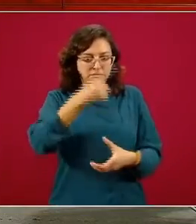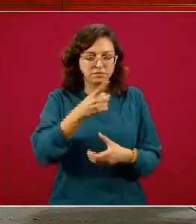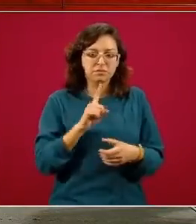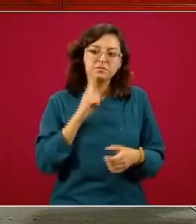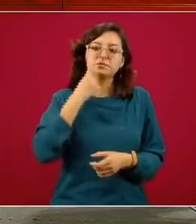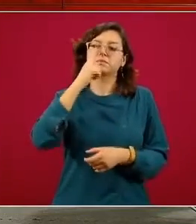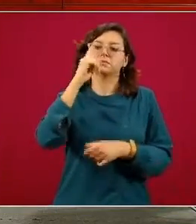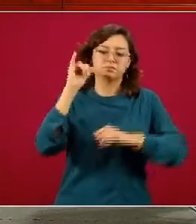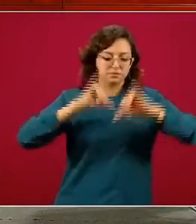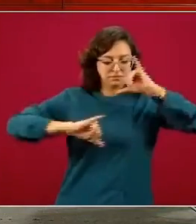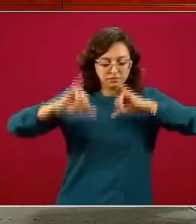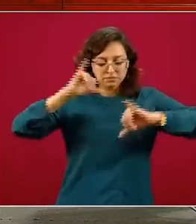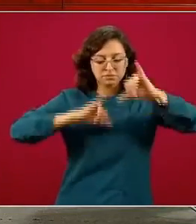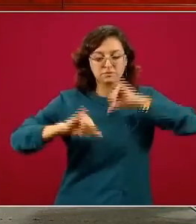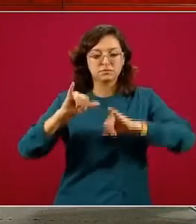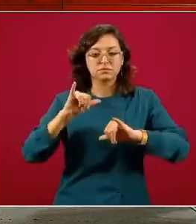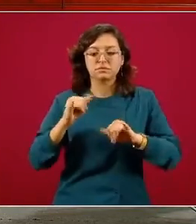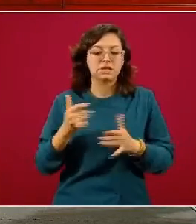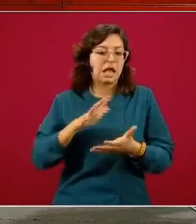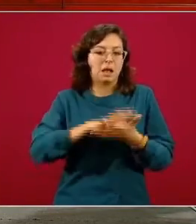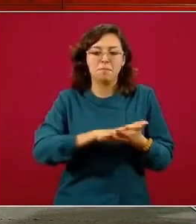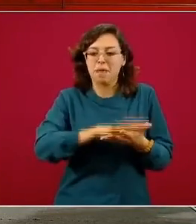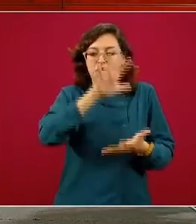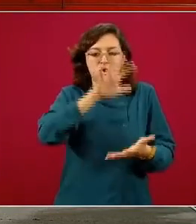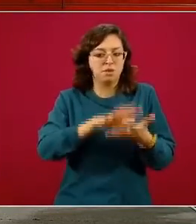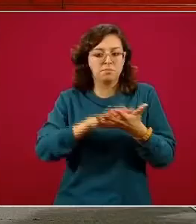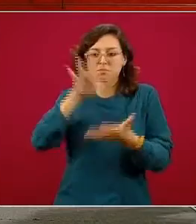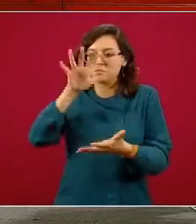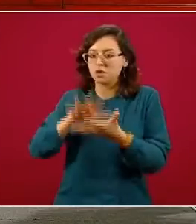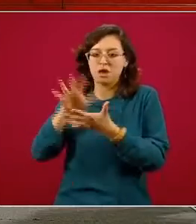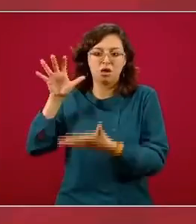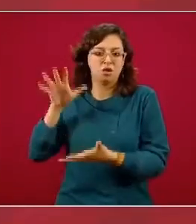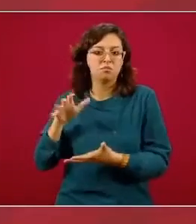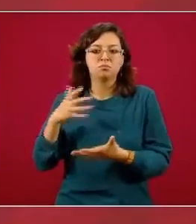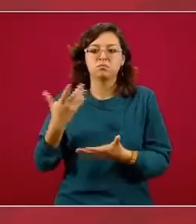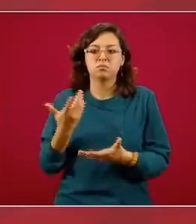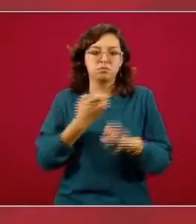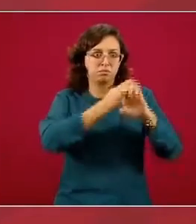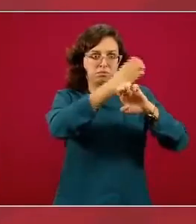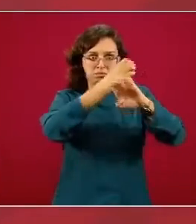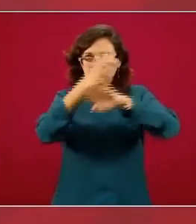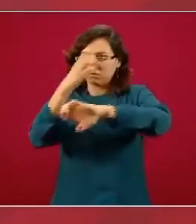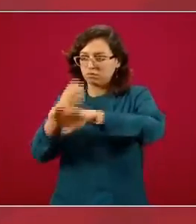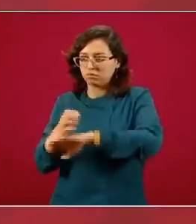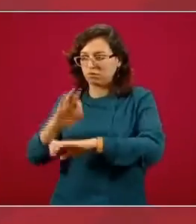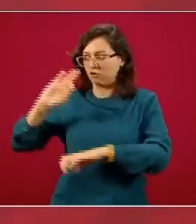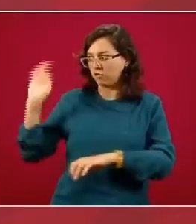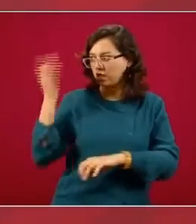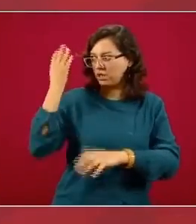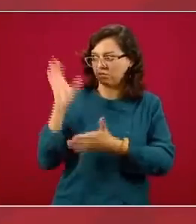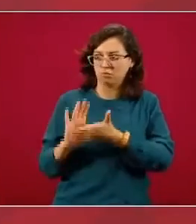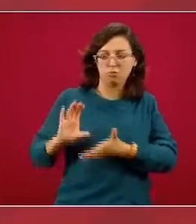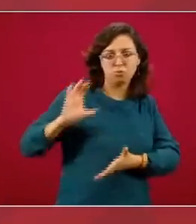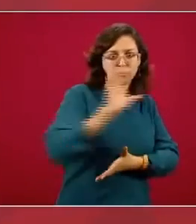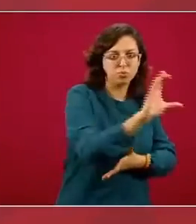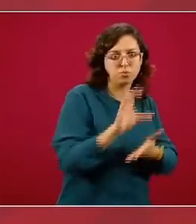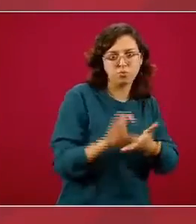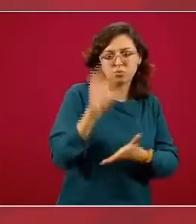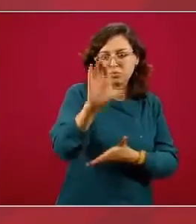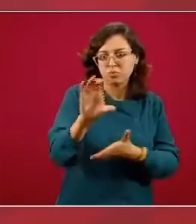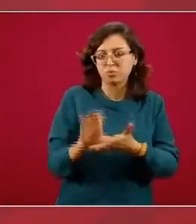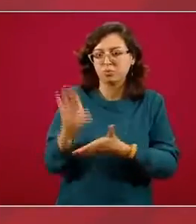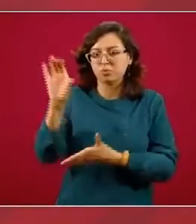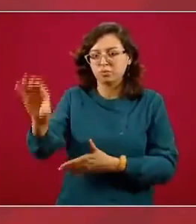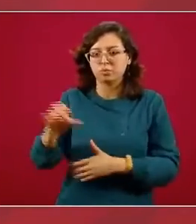la enorme mayoría de los insumos que tienen los laboratorios estatales provienen del gobierno federal nosotros les damos los